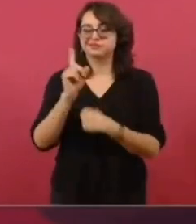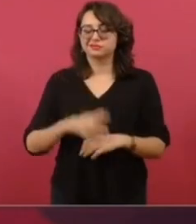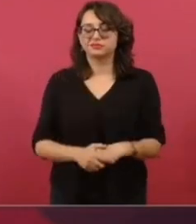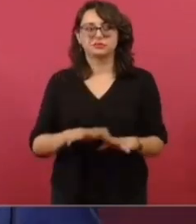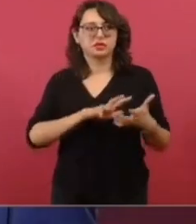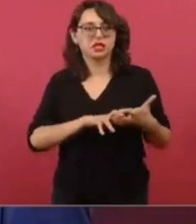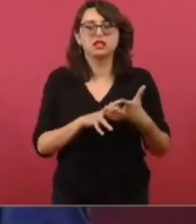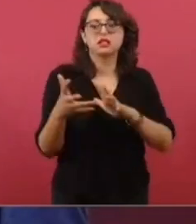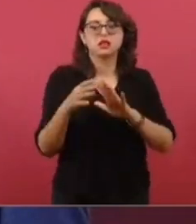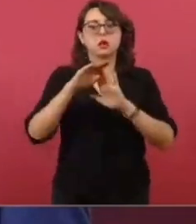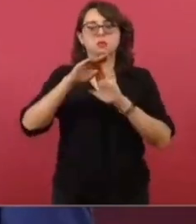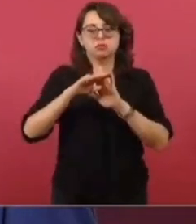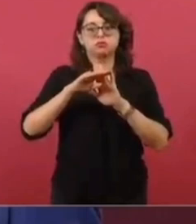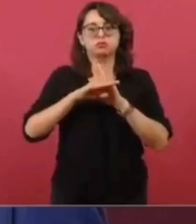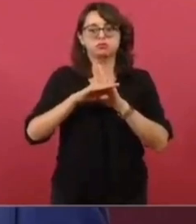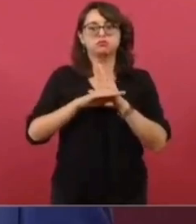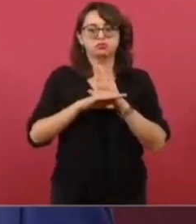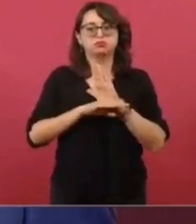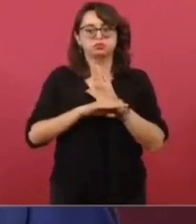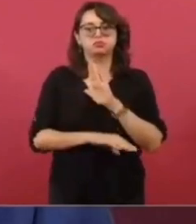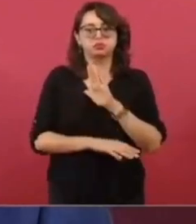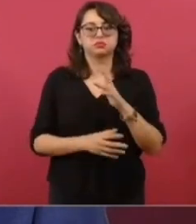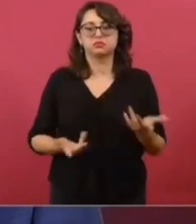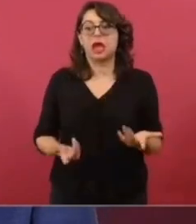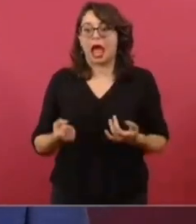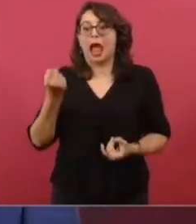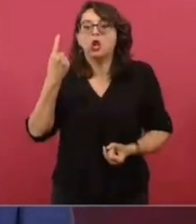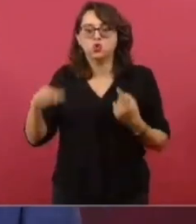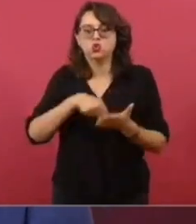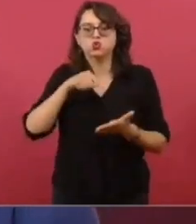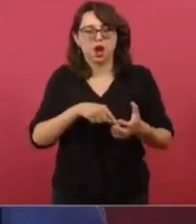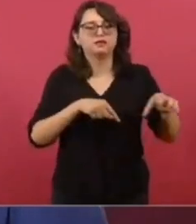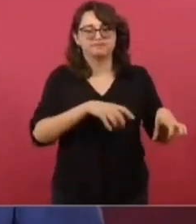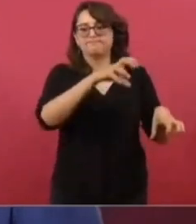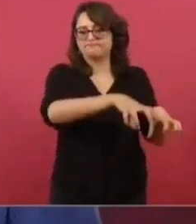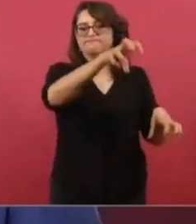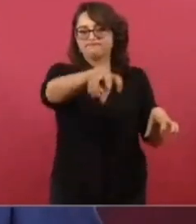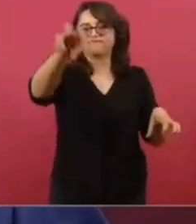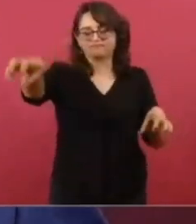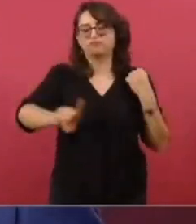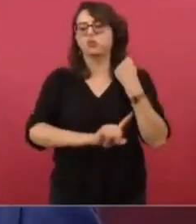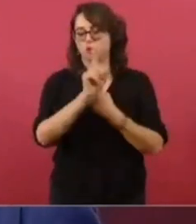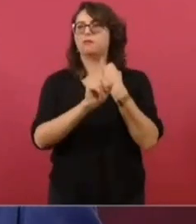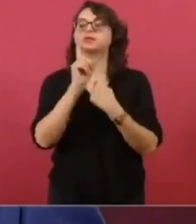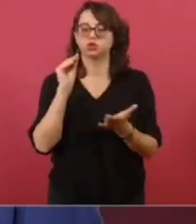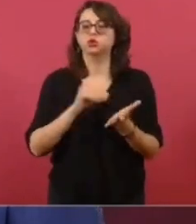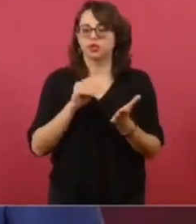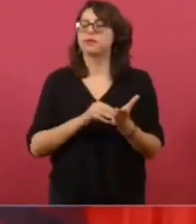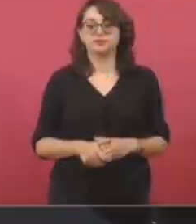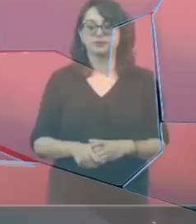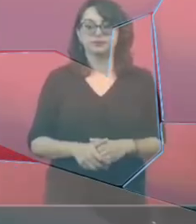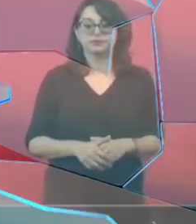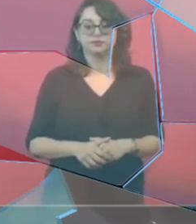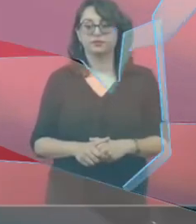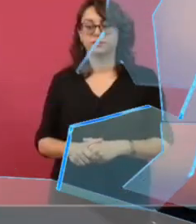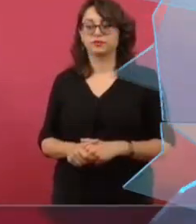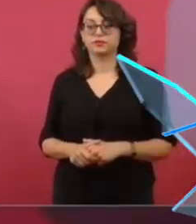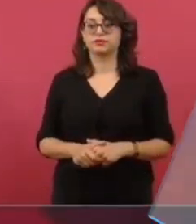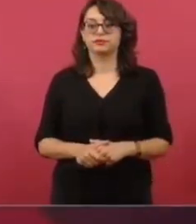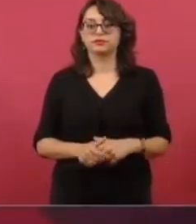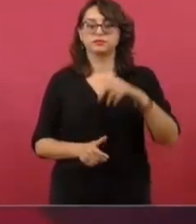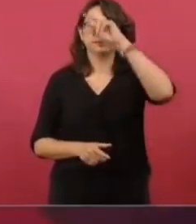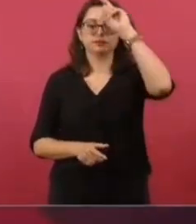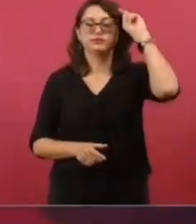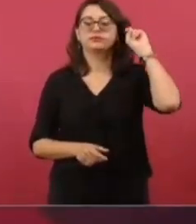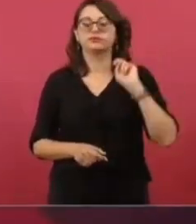bajando la incidencia delictiva y son muy pocos los sitios donde hay violencia. México es